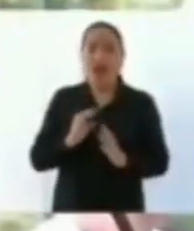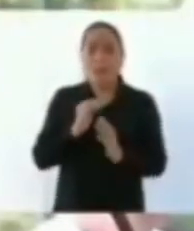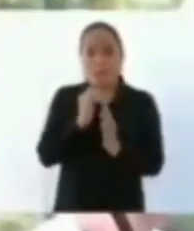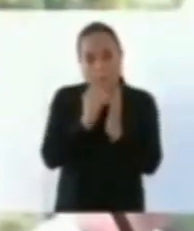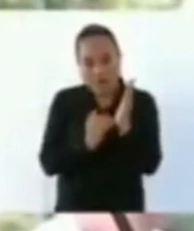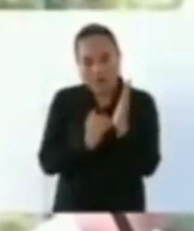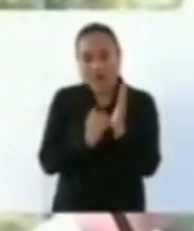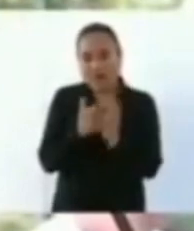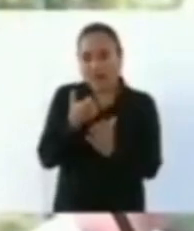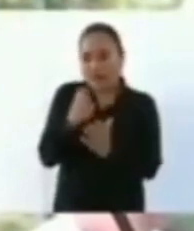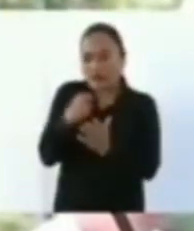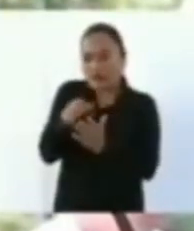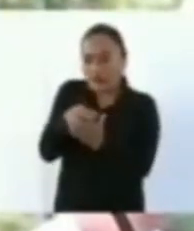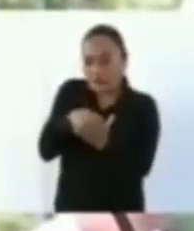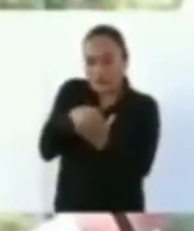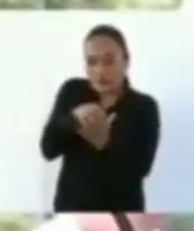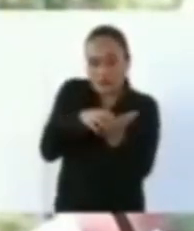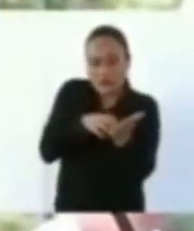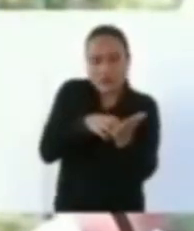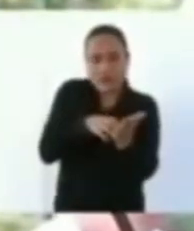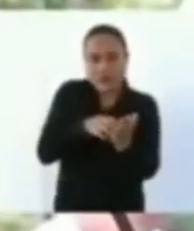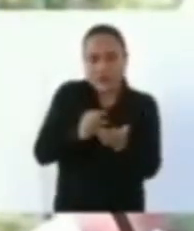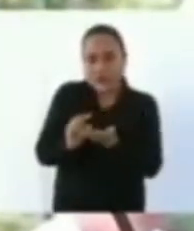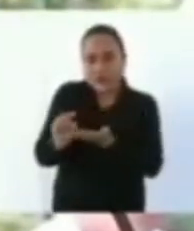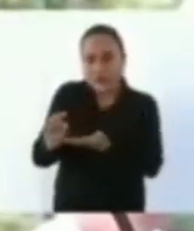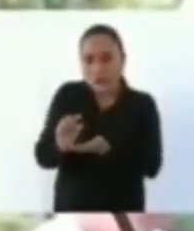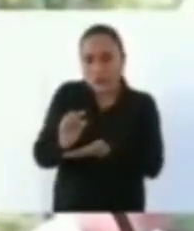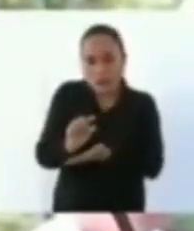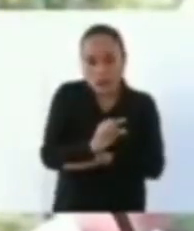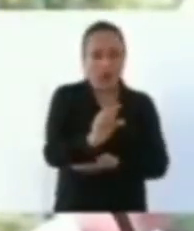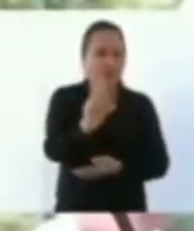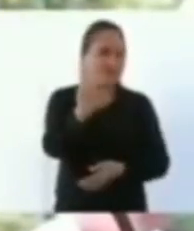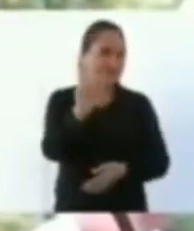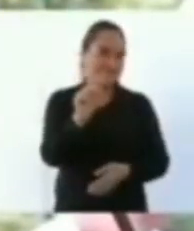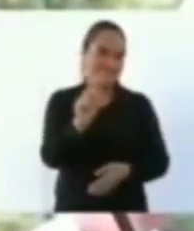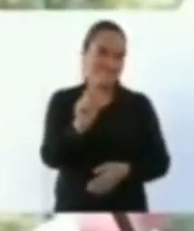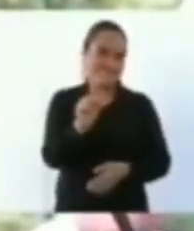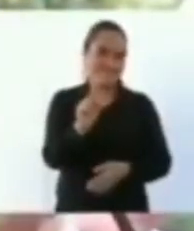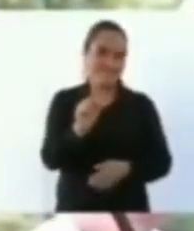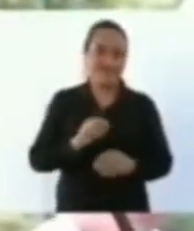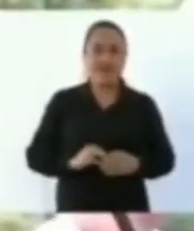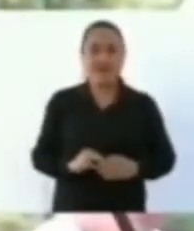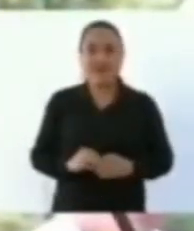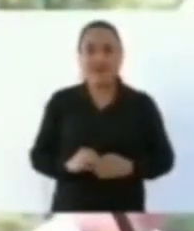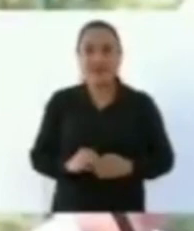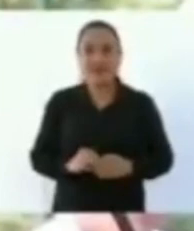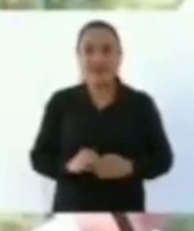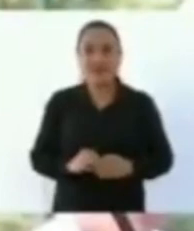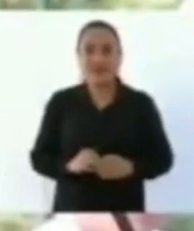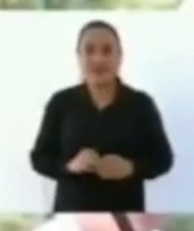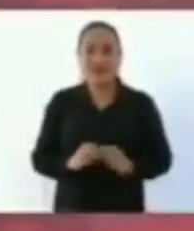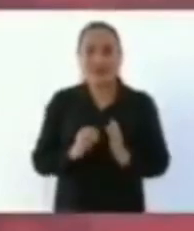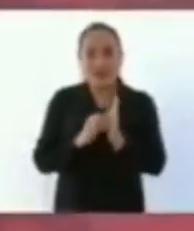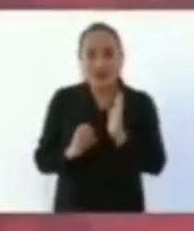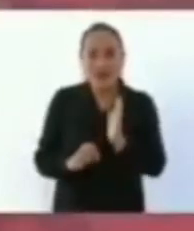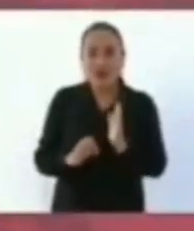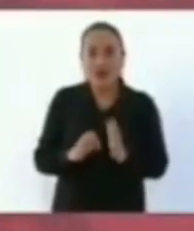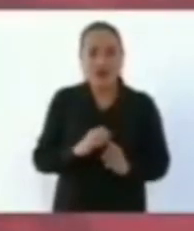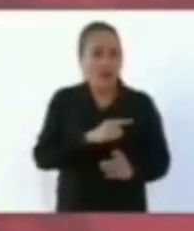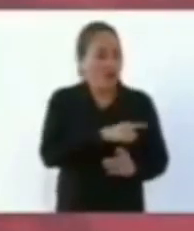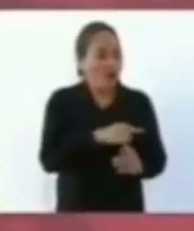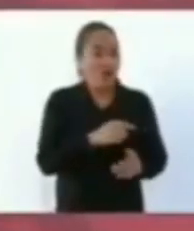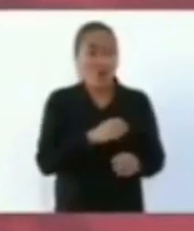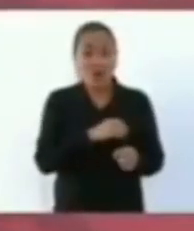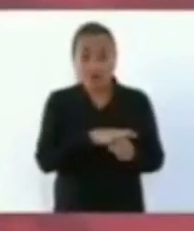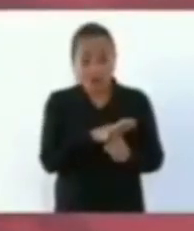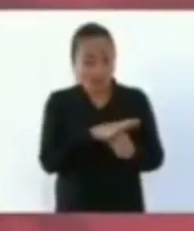de manera directa a los beneficiarios si no contáramos con los bancos